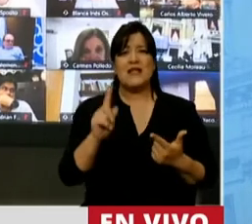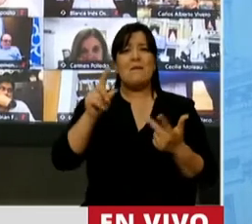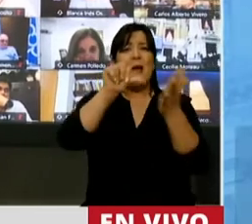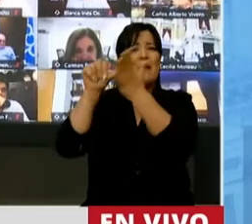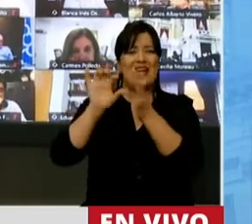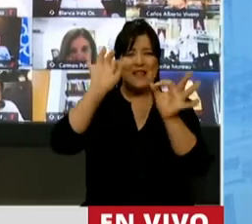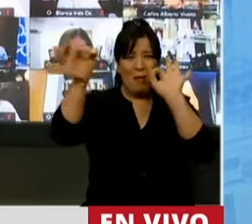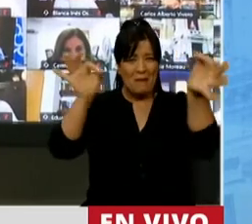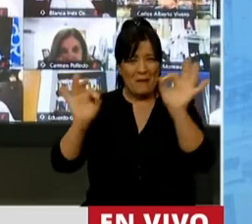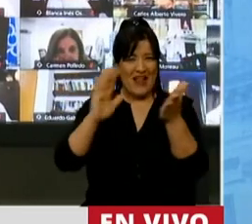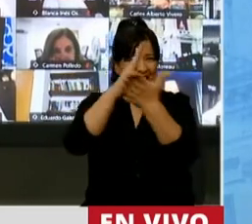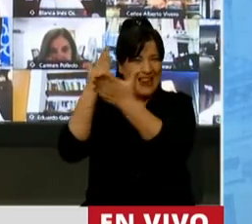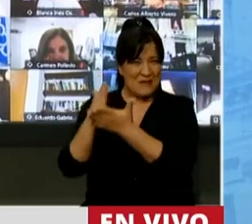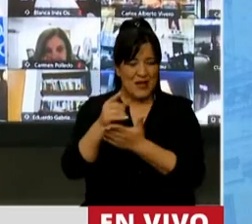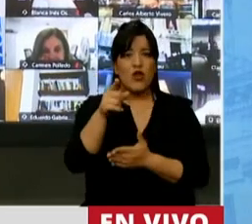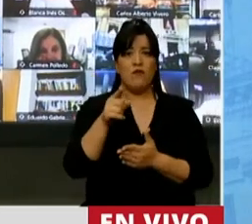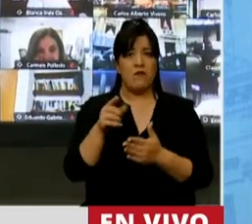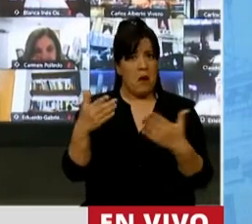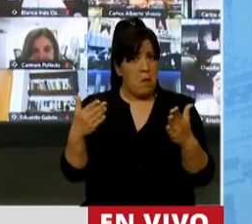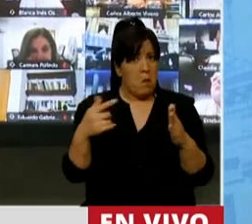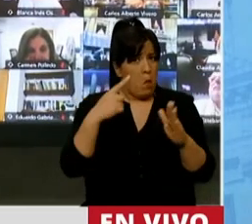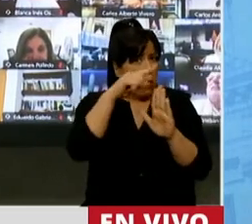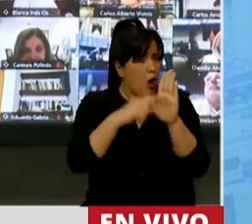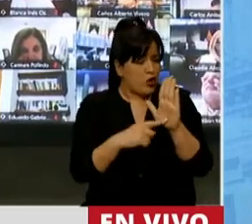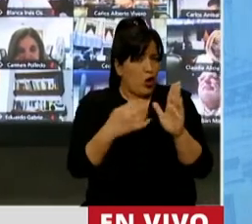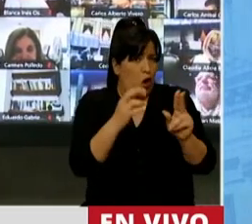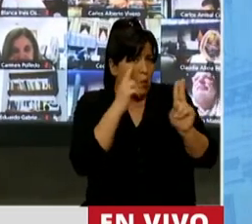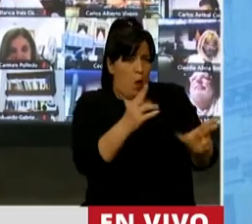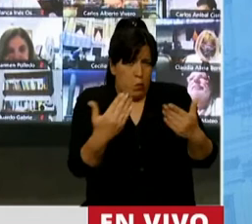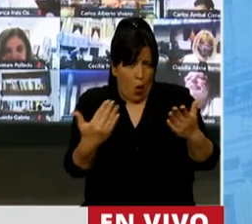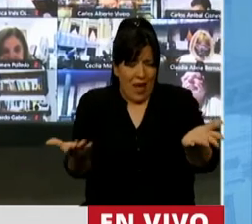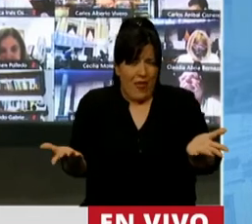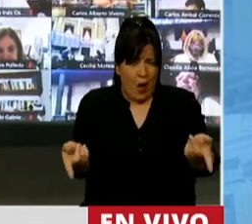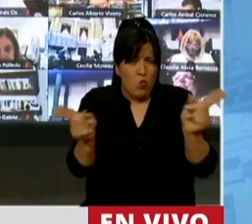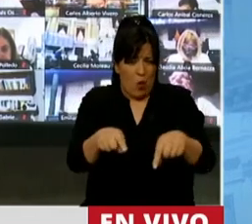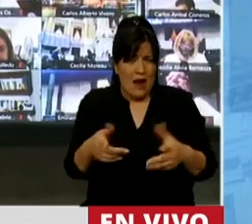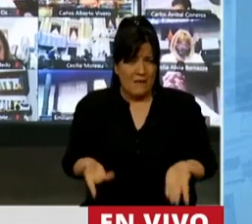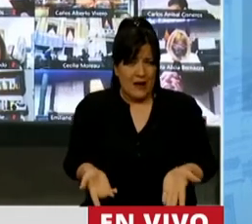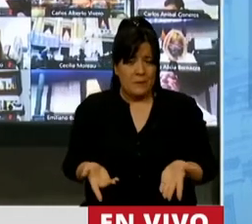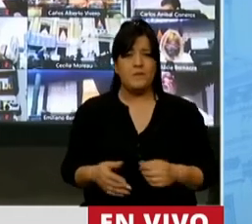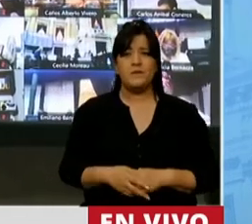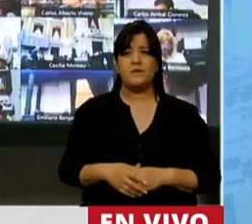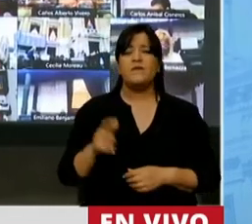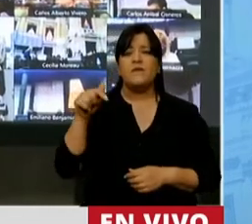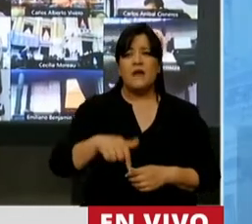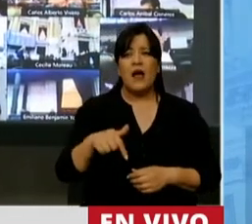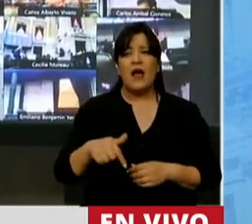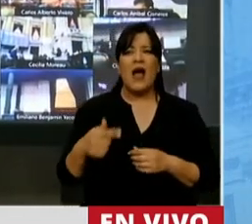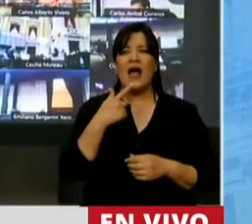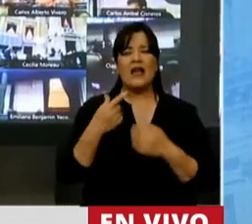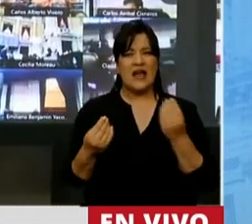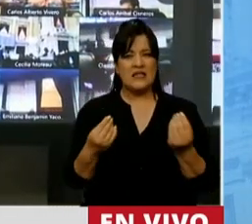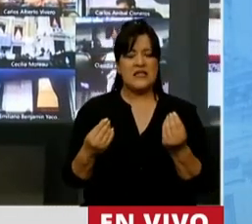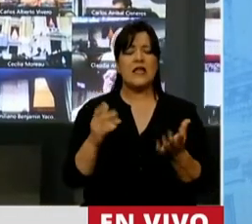limítrofes, realmente tomar en cuenta lo que acá se toma como